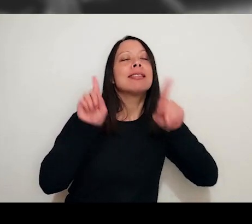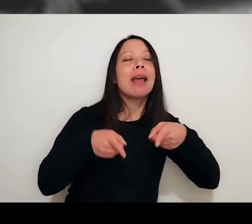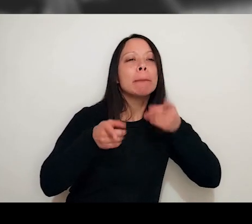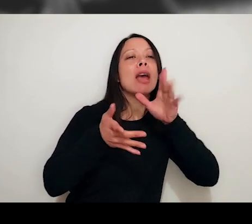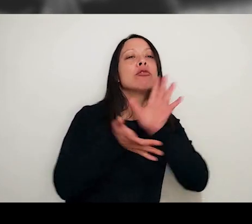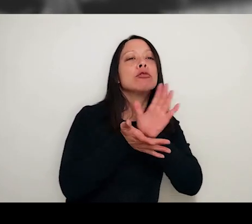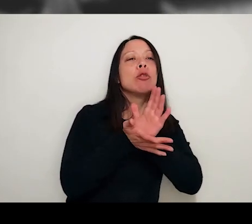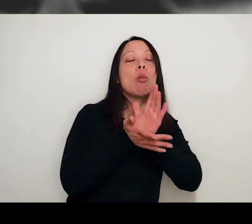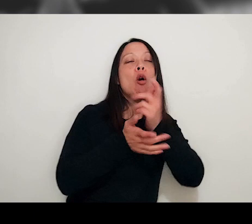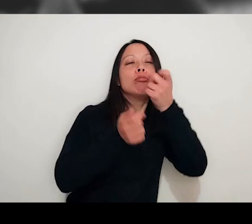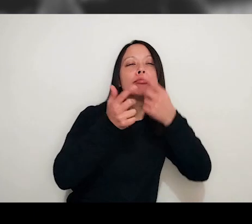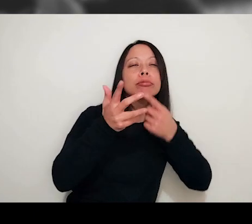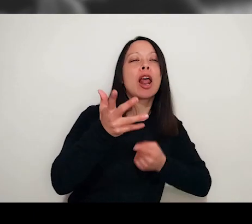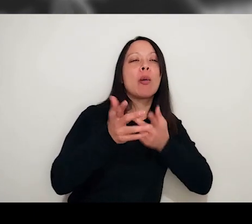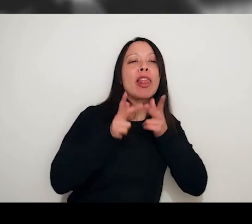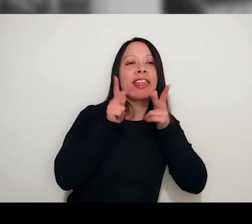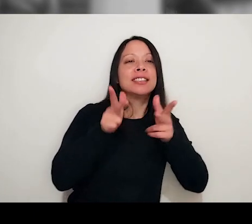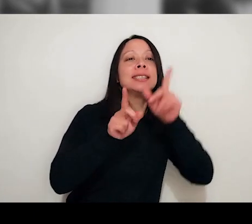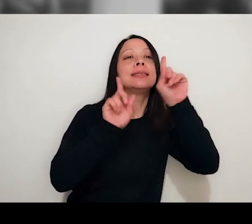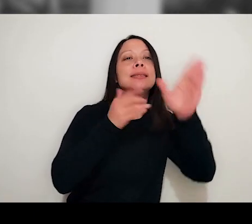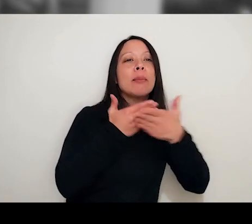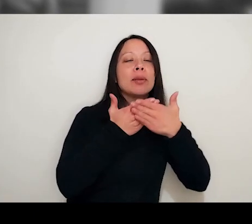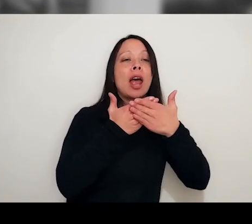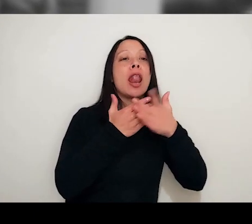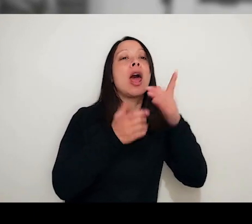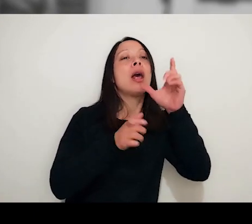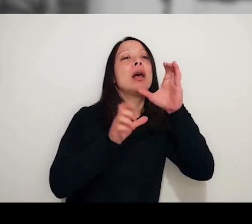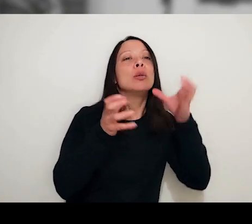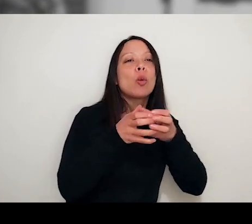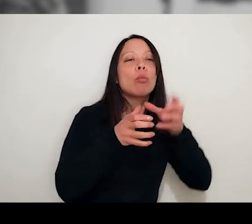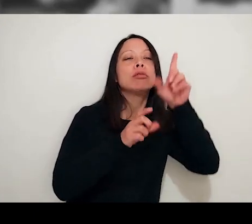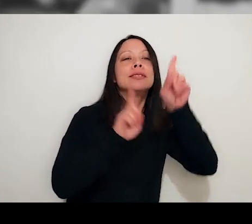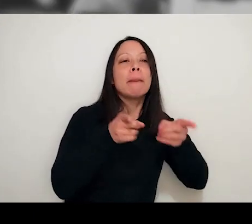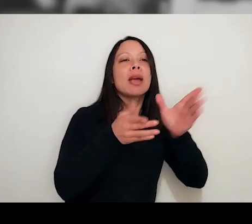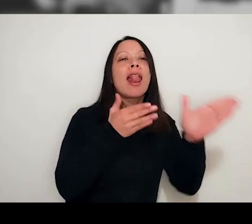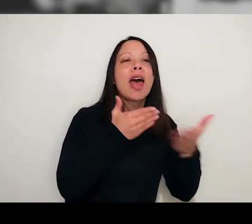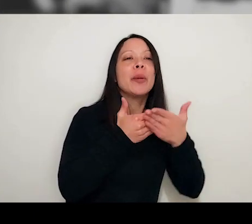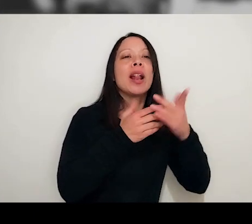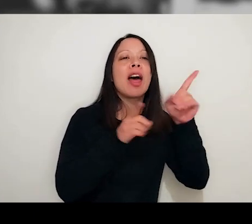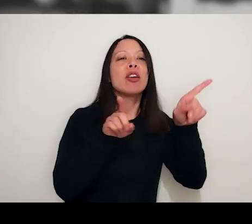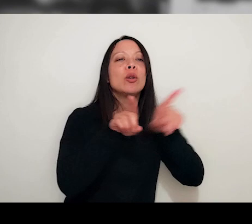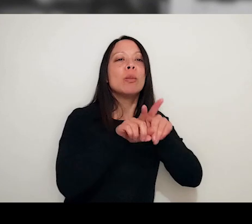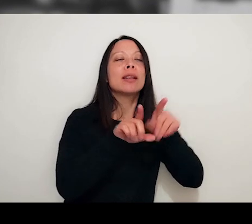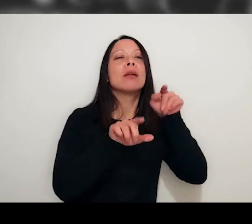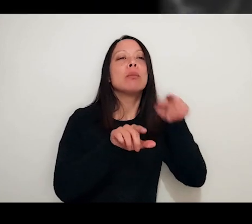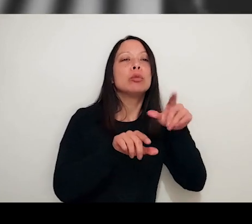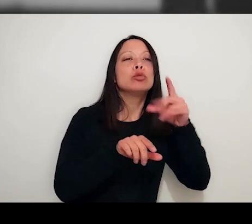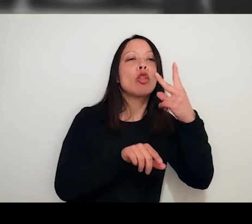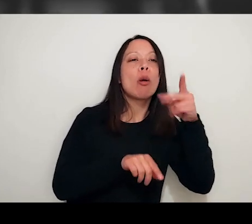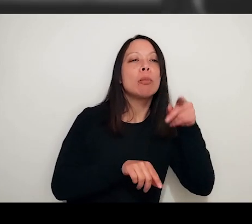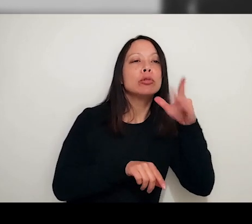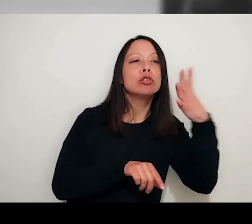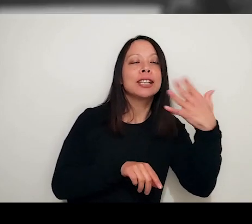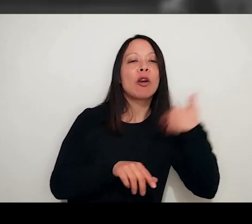y subsidiado por el Ente de Comunicaciones. Bajo la licencia del Creative Common Atribución Compartir Igualdad 2.5 Argentina.